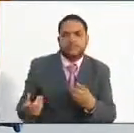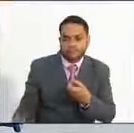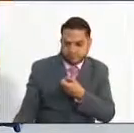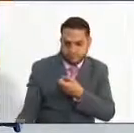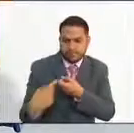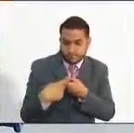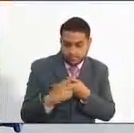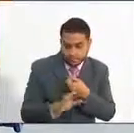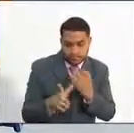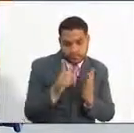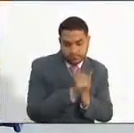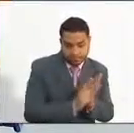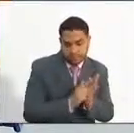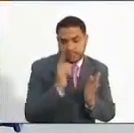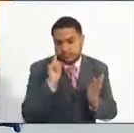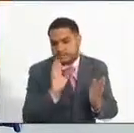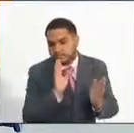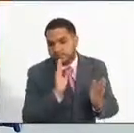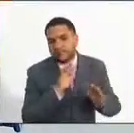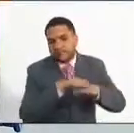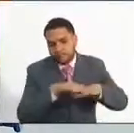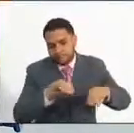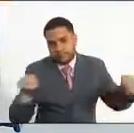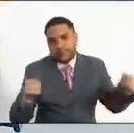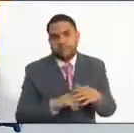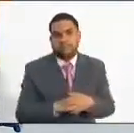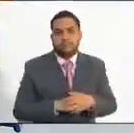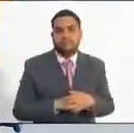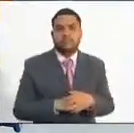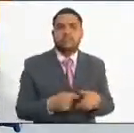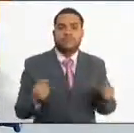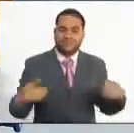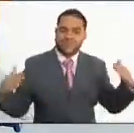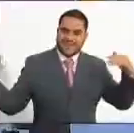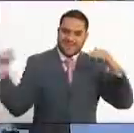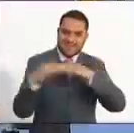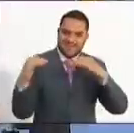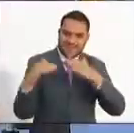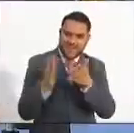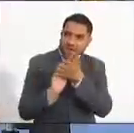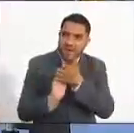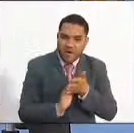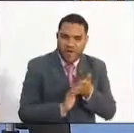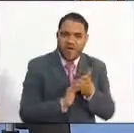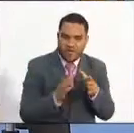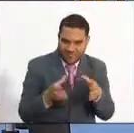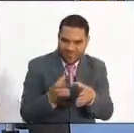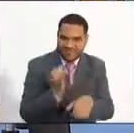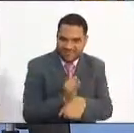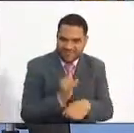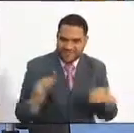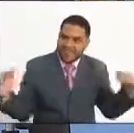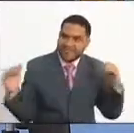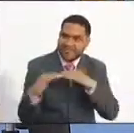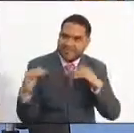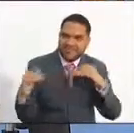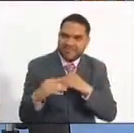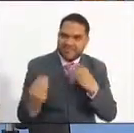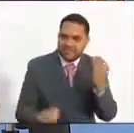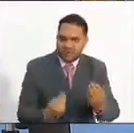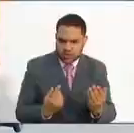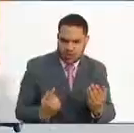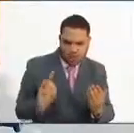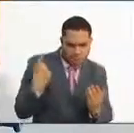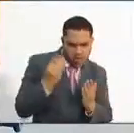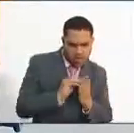estas 994 vacantes. En cuanto a LIMBIAS, que es la entidad que se encarga de ejecutar las políticas